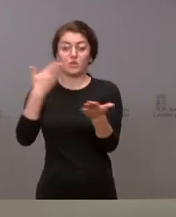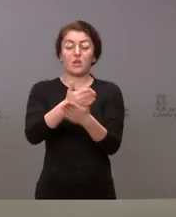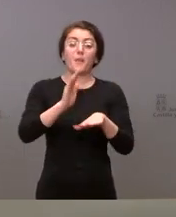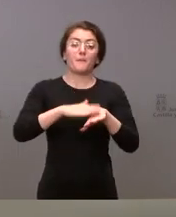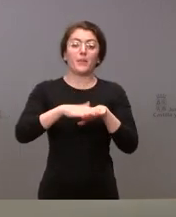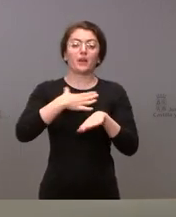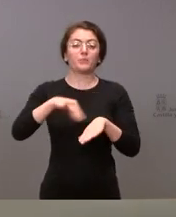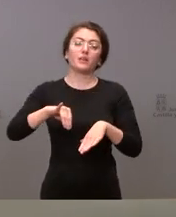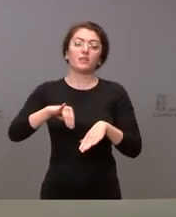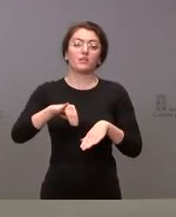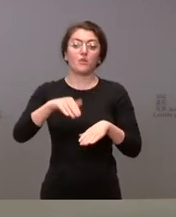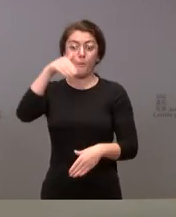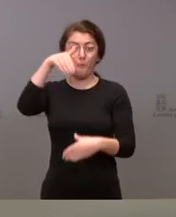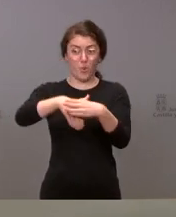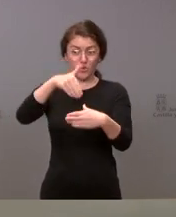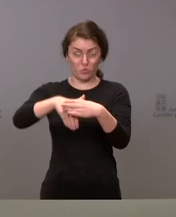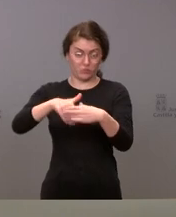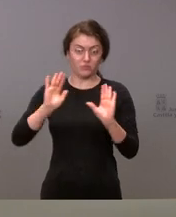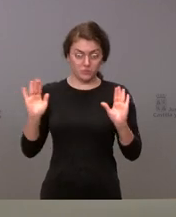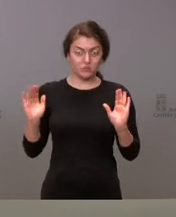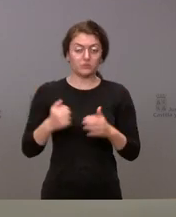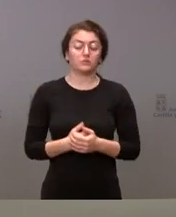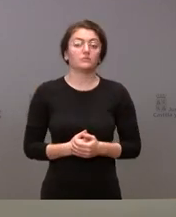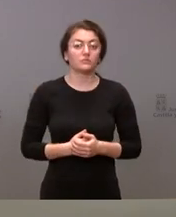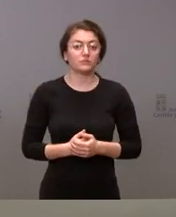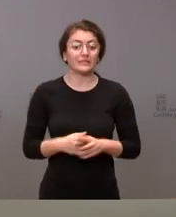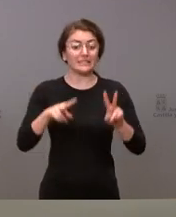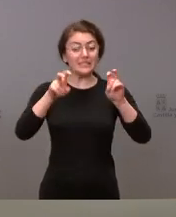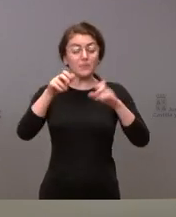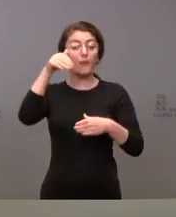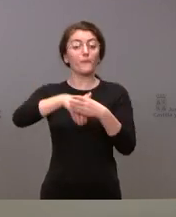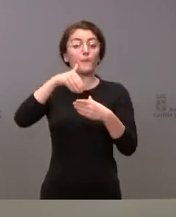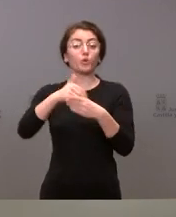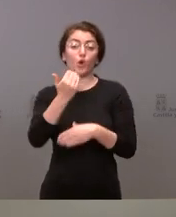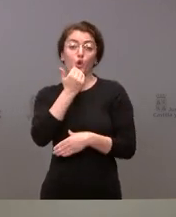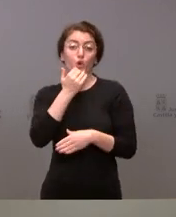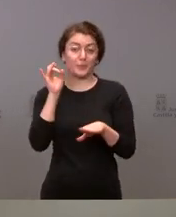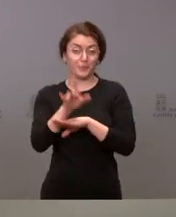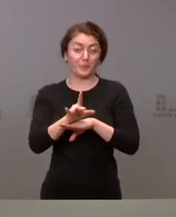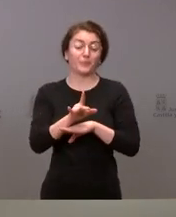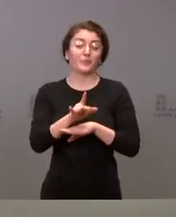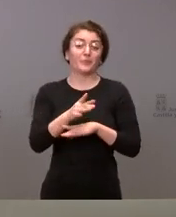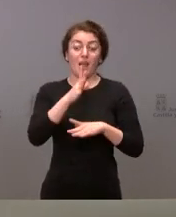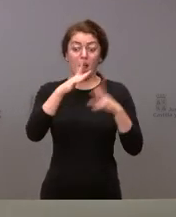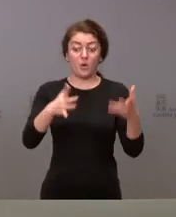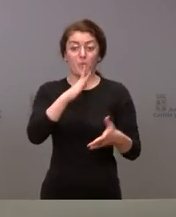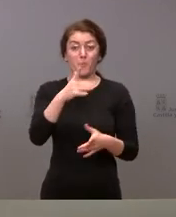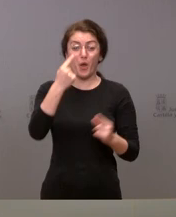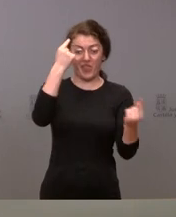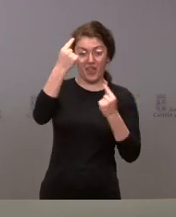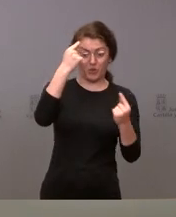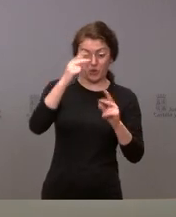del voto. Y sobre el voto por correo, ahora mismo, respecto a los datos que tenemos